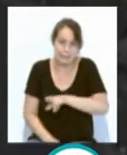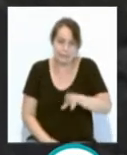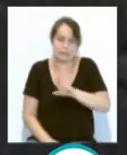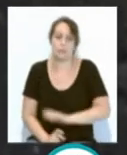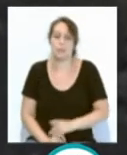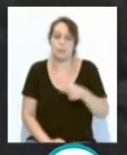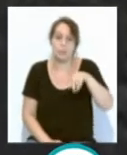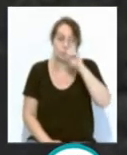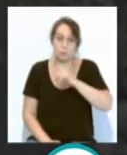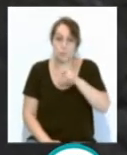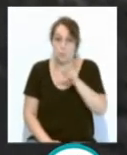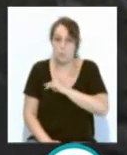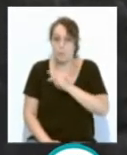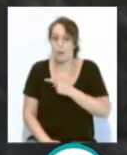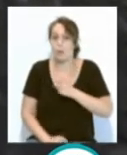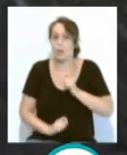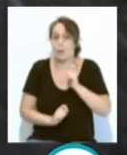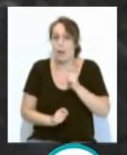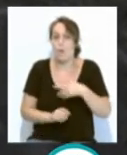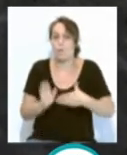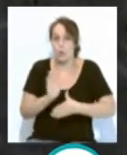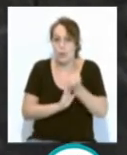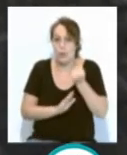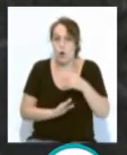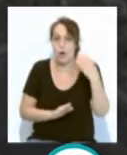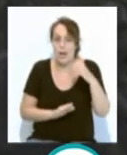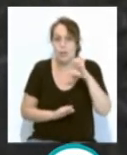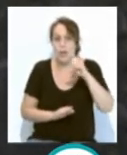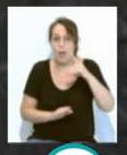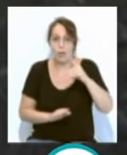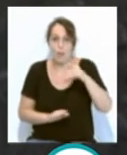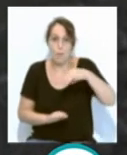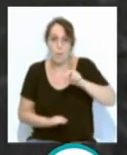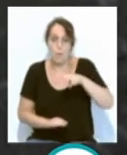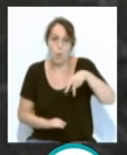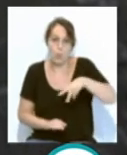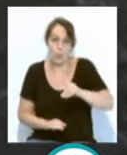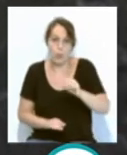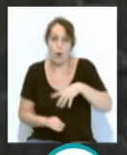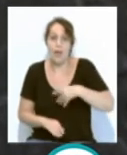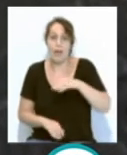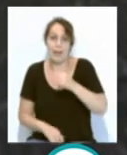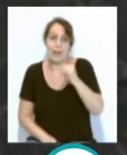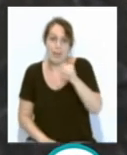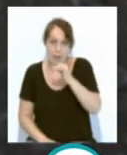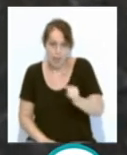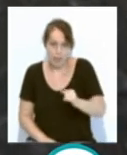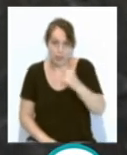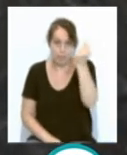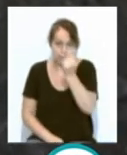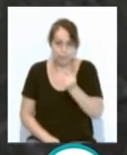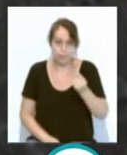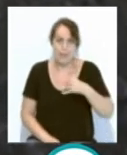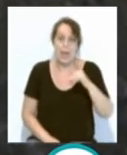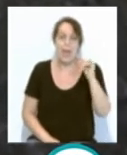Este año los galardones recaen en la Fundación Carlos Edmundo de Ori, Emilio Jiménez, el de Ilustración, Carmen